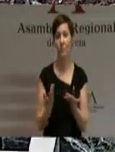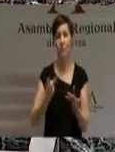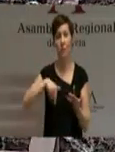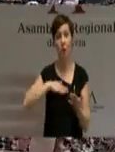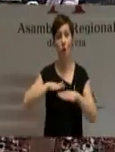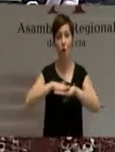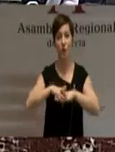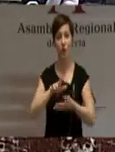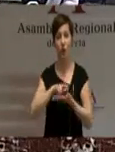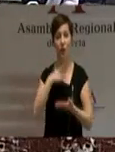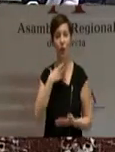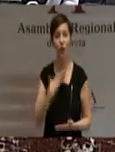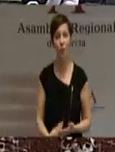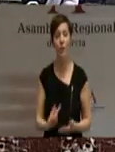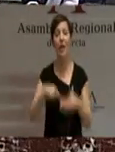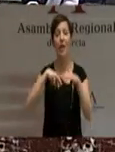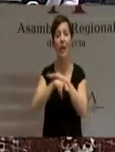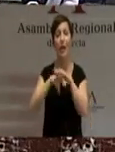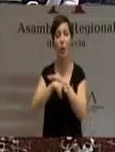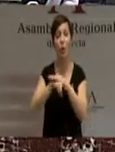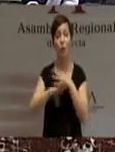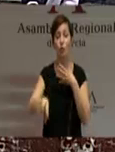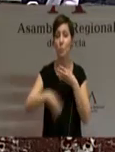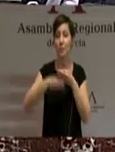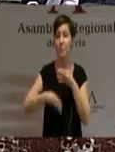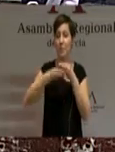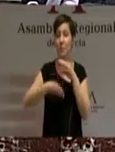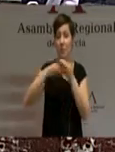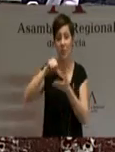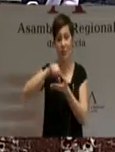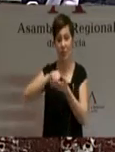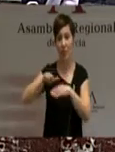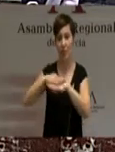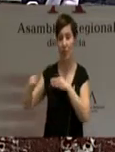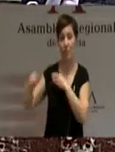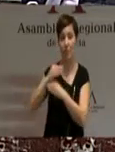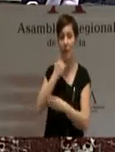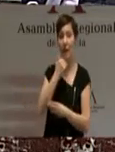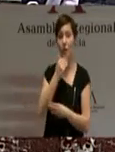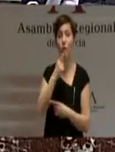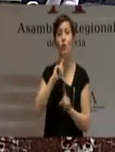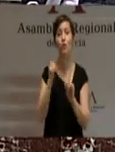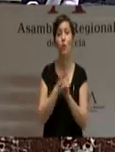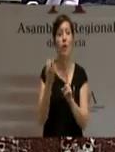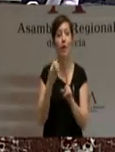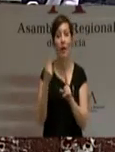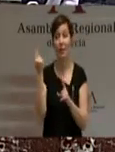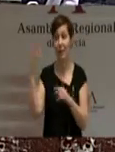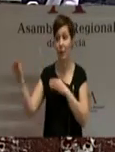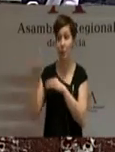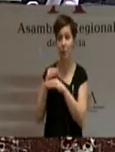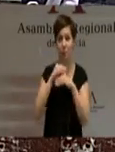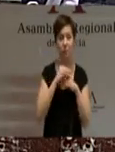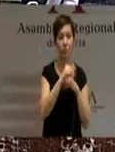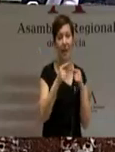debe obligarse a dedicar los recursos adicionales que reciba de la Administración central a la resolución del déficit acumulado en cumplimiento de la